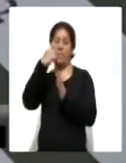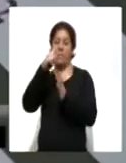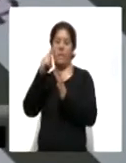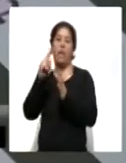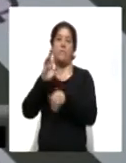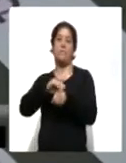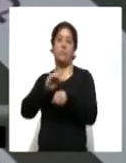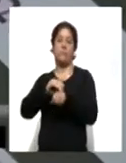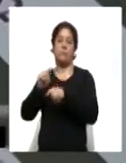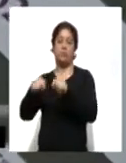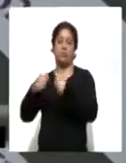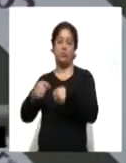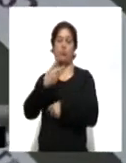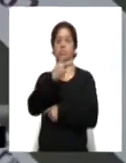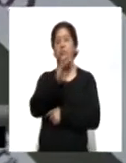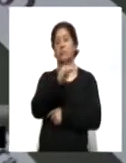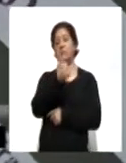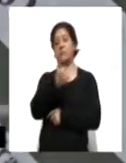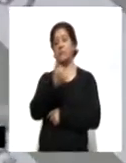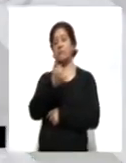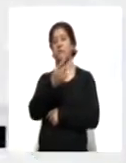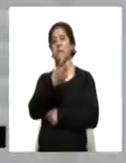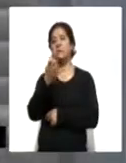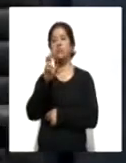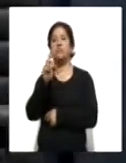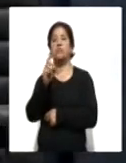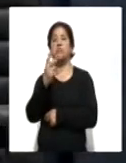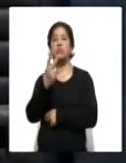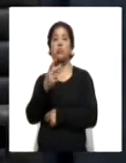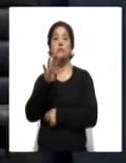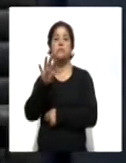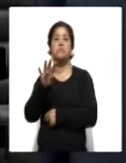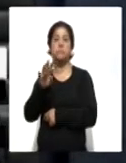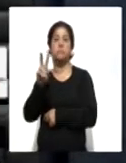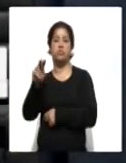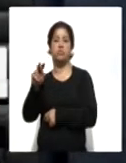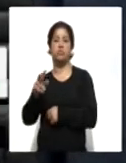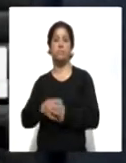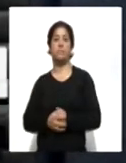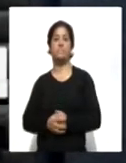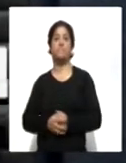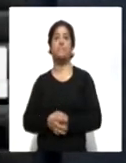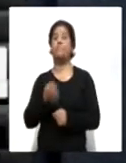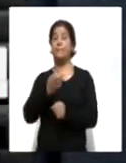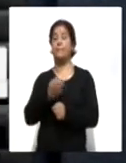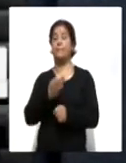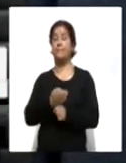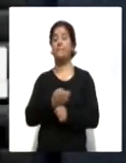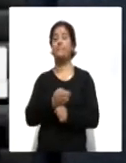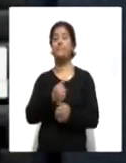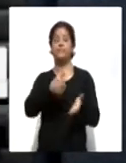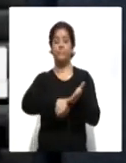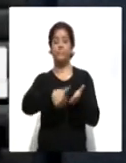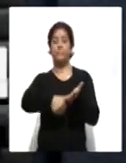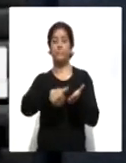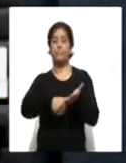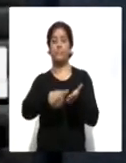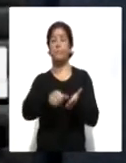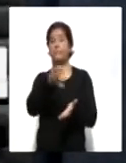246-332-1980. En estos momentos el registro civil únicamente está